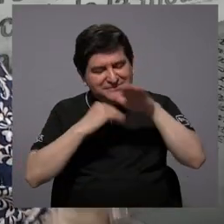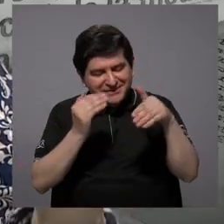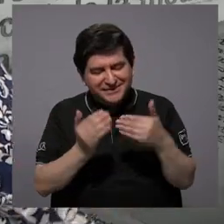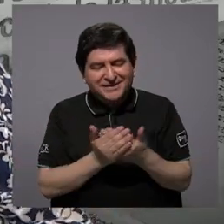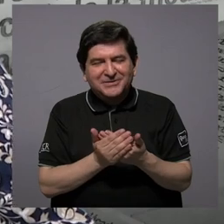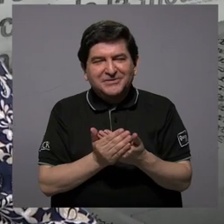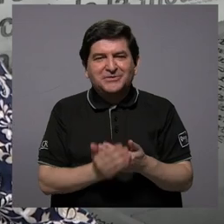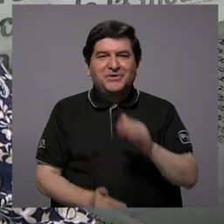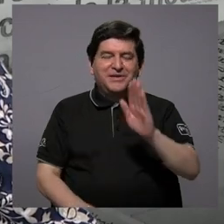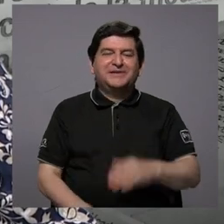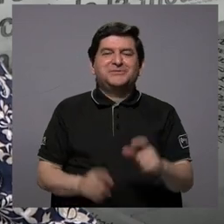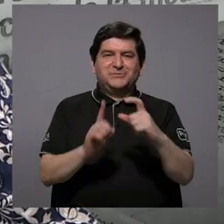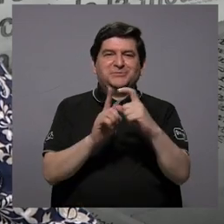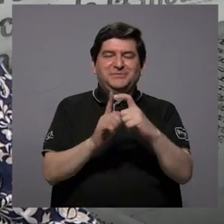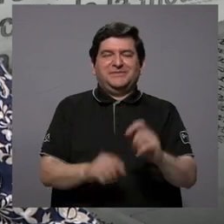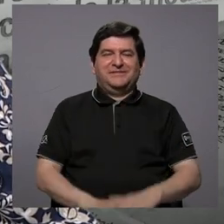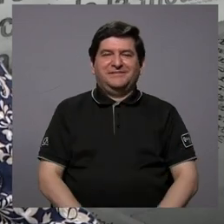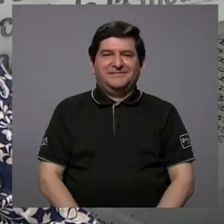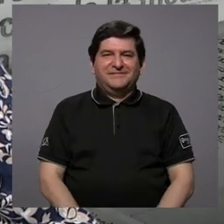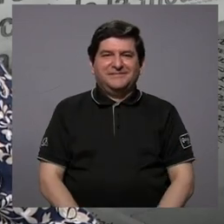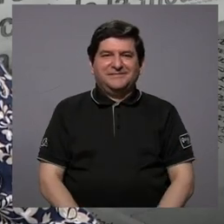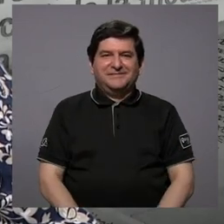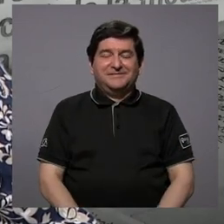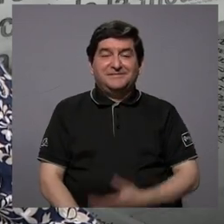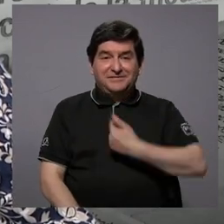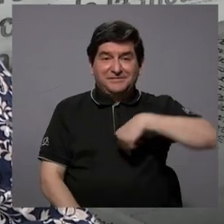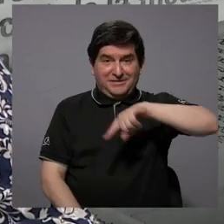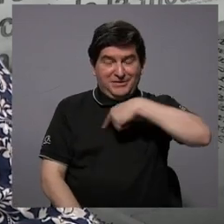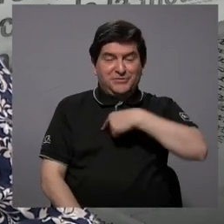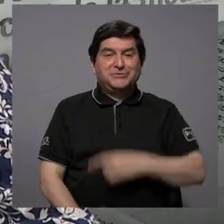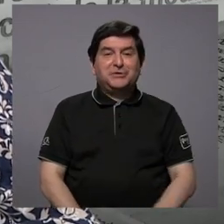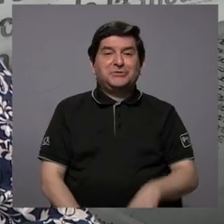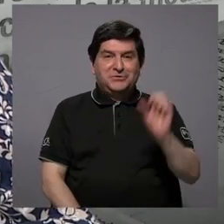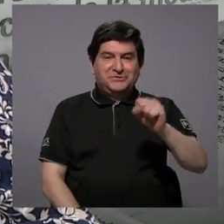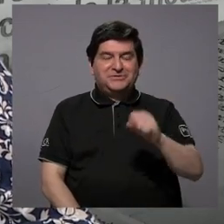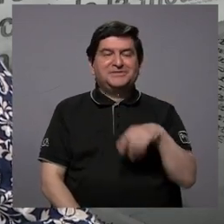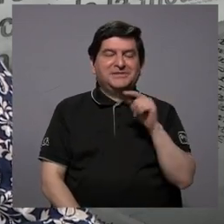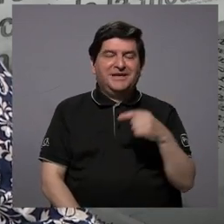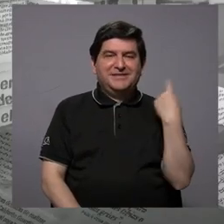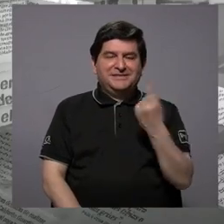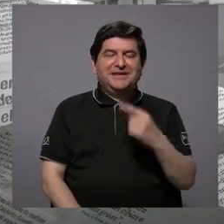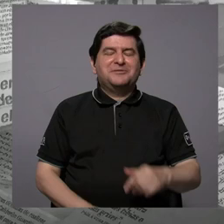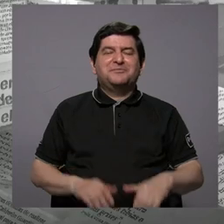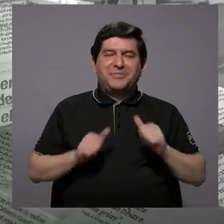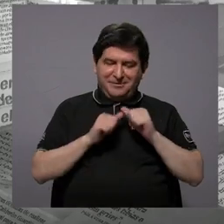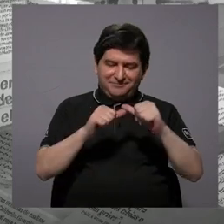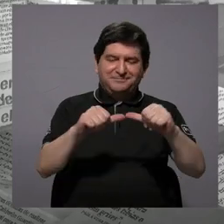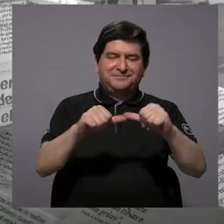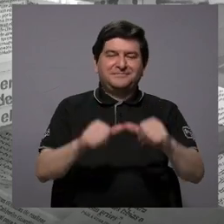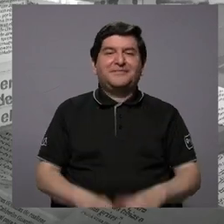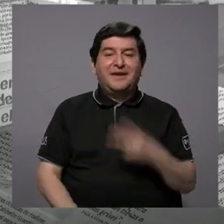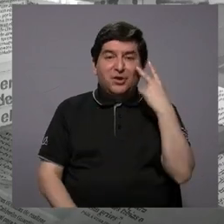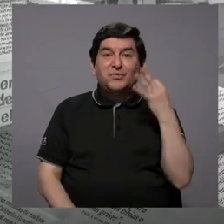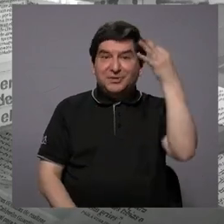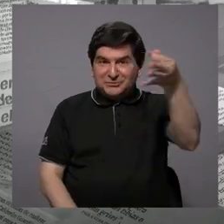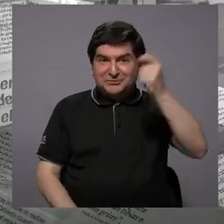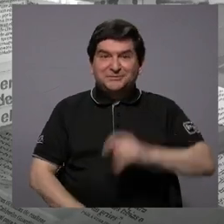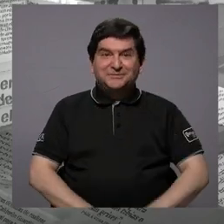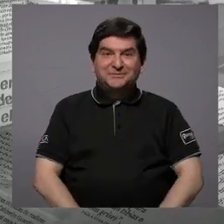sus palabras y estaremos ahí presentes siempre. Nos vemos la próxima vez.